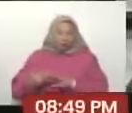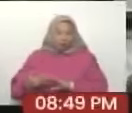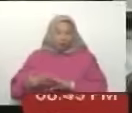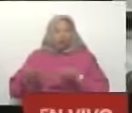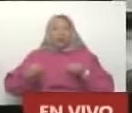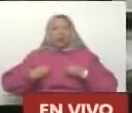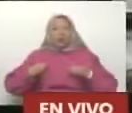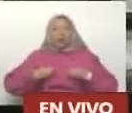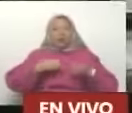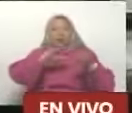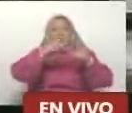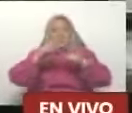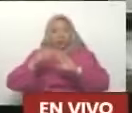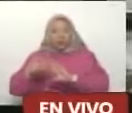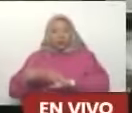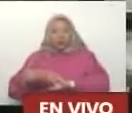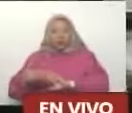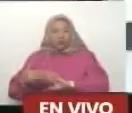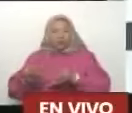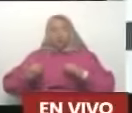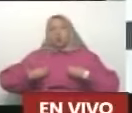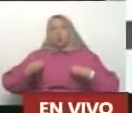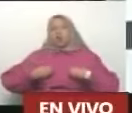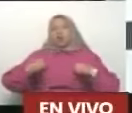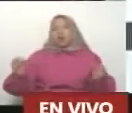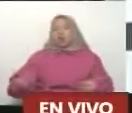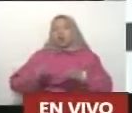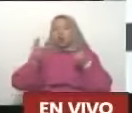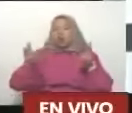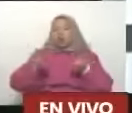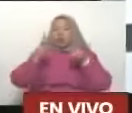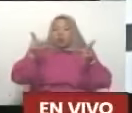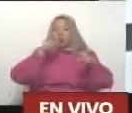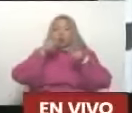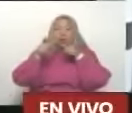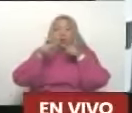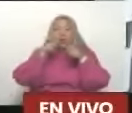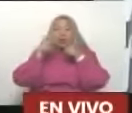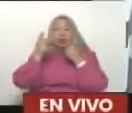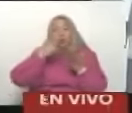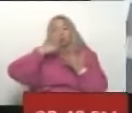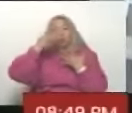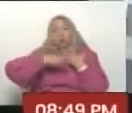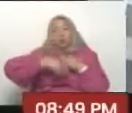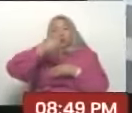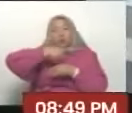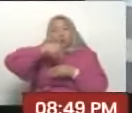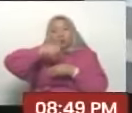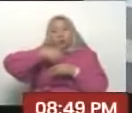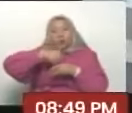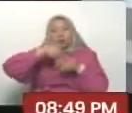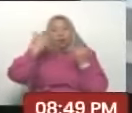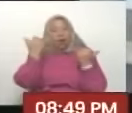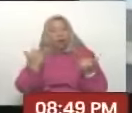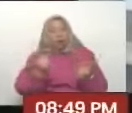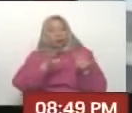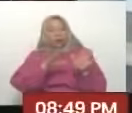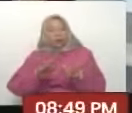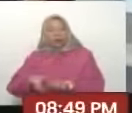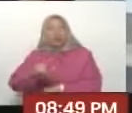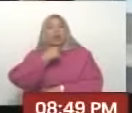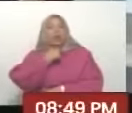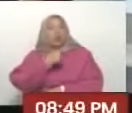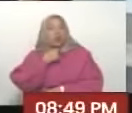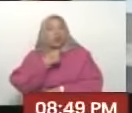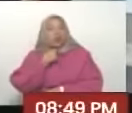las comunas! ¡Que viva la victoria de la consulta popular! Y ahora nos vamos para lo que a les